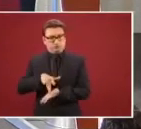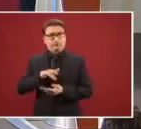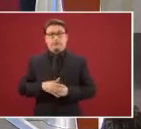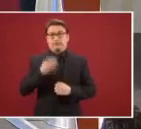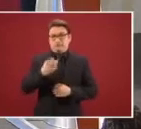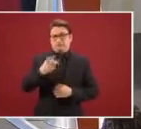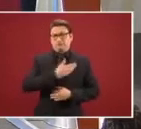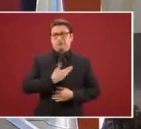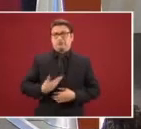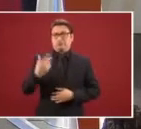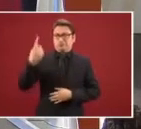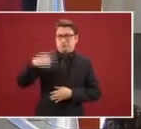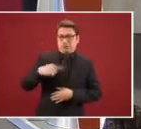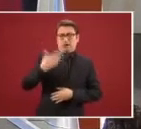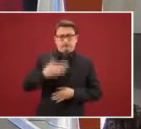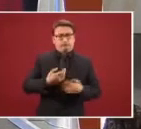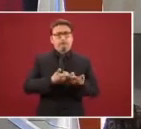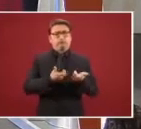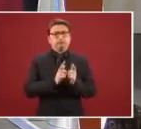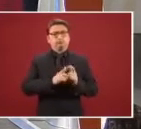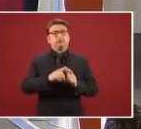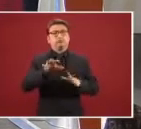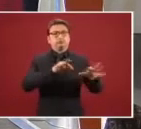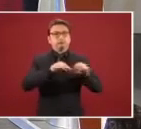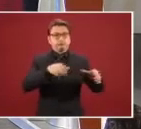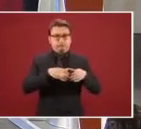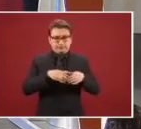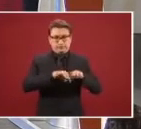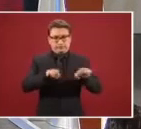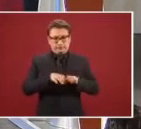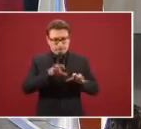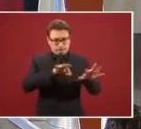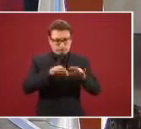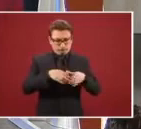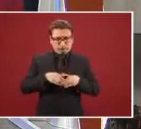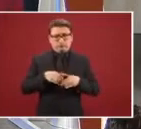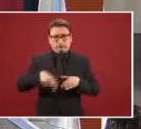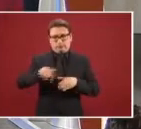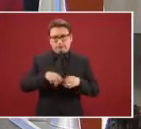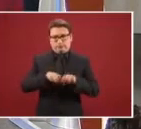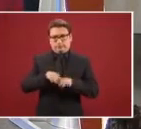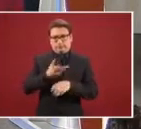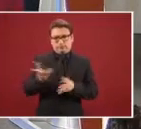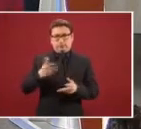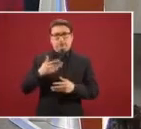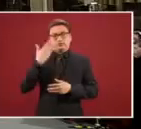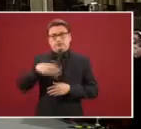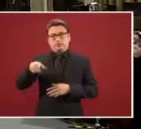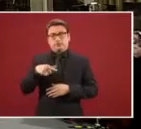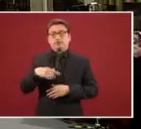instrucción se conformó un equipo de trabajo y una comisión intersecretarial. Aquí presentes están desde luego el